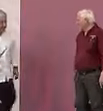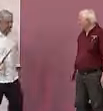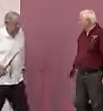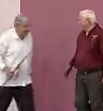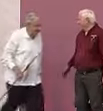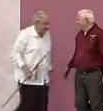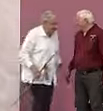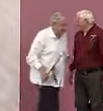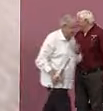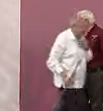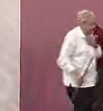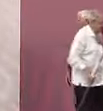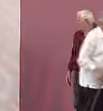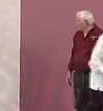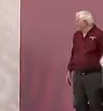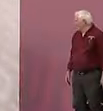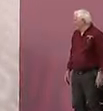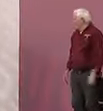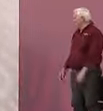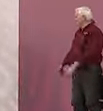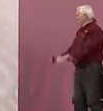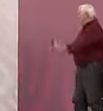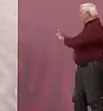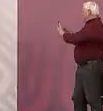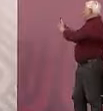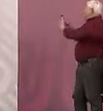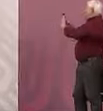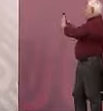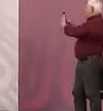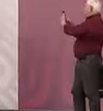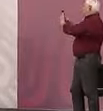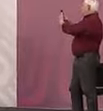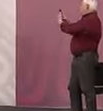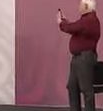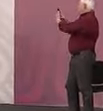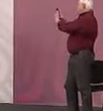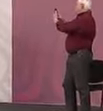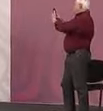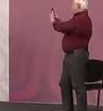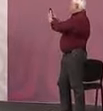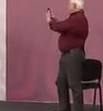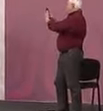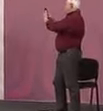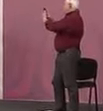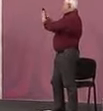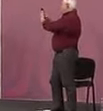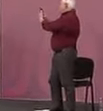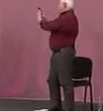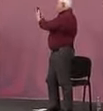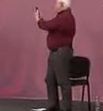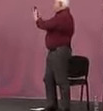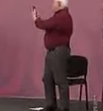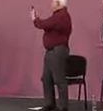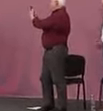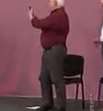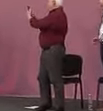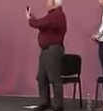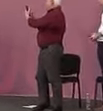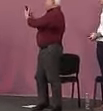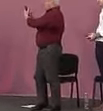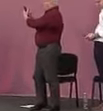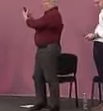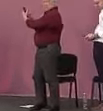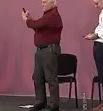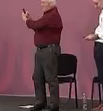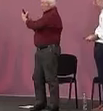un buen atapima y ya lanzó me le pústine las pijlias dijo a las cuají